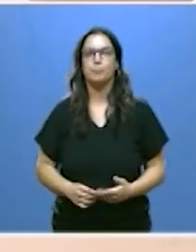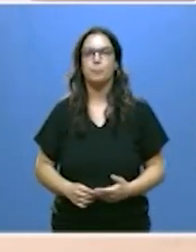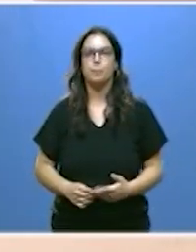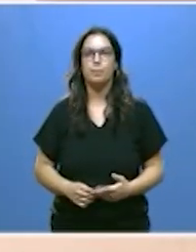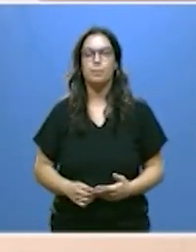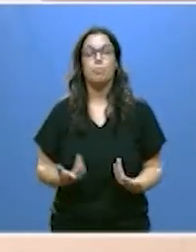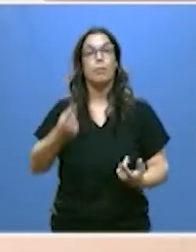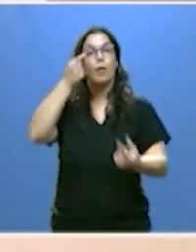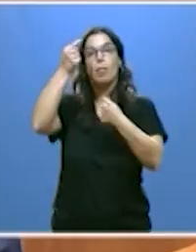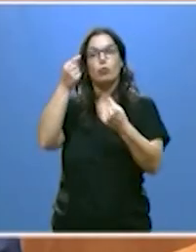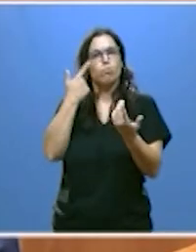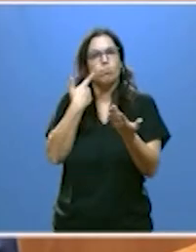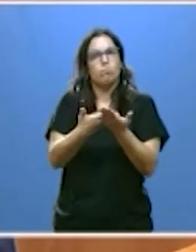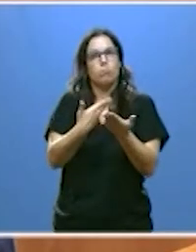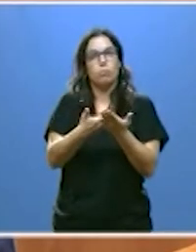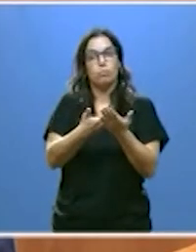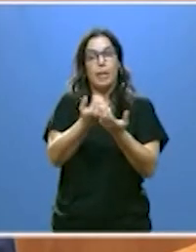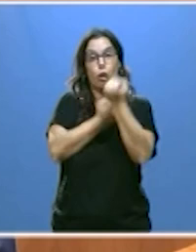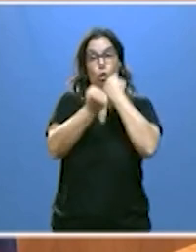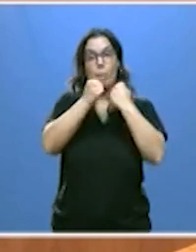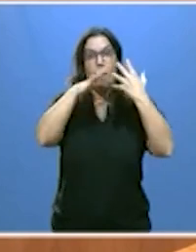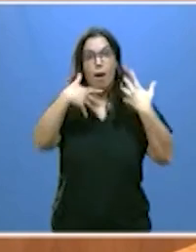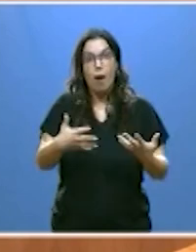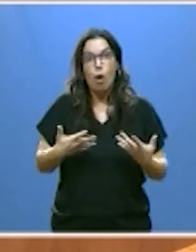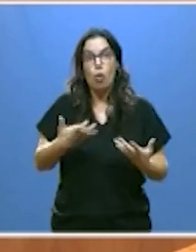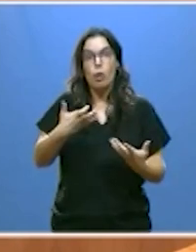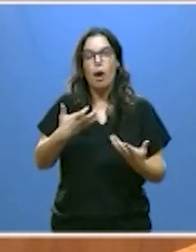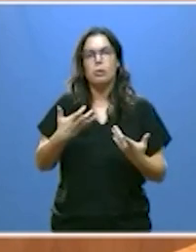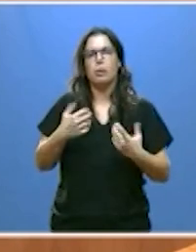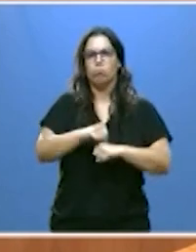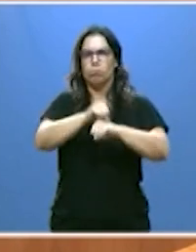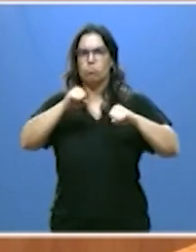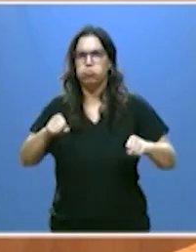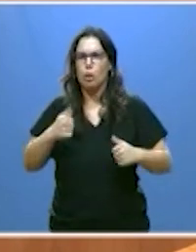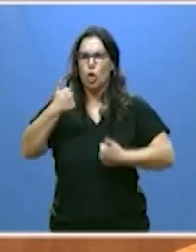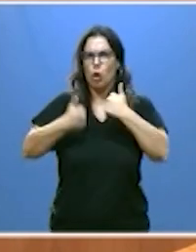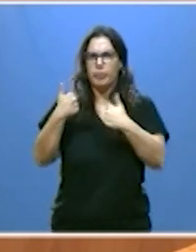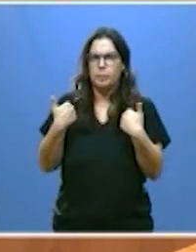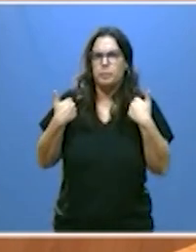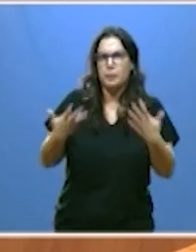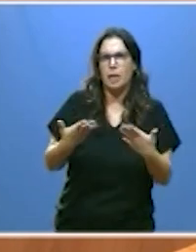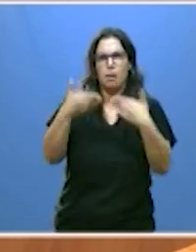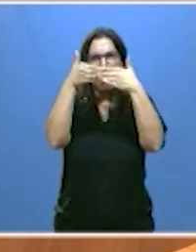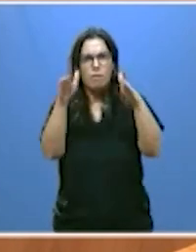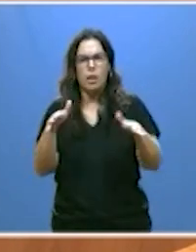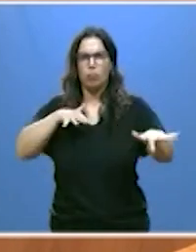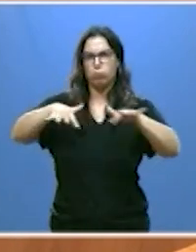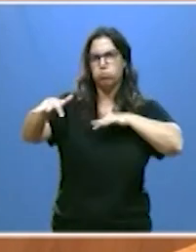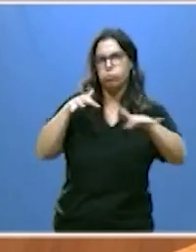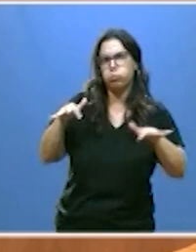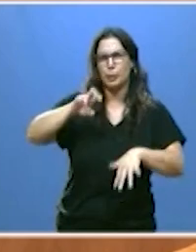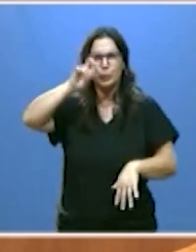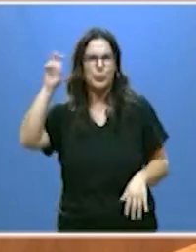Son datos que demuestran que hoy nuestra economía está mejor preparada, es más competitiva, más abierta, dinámica,